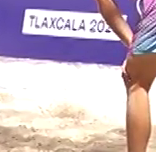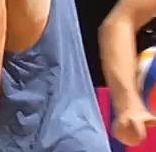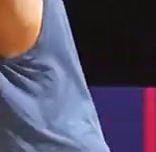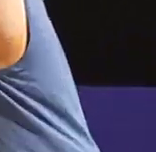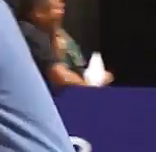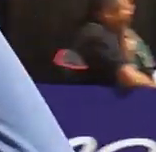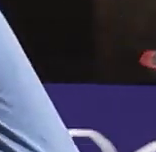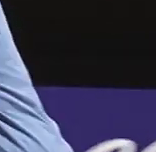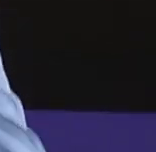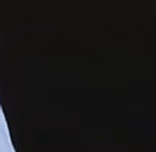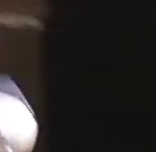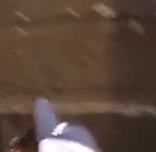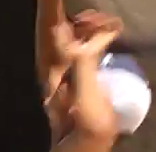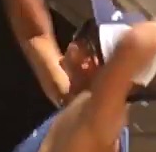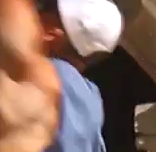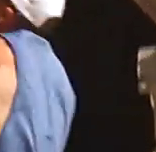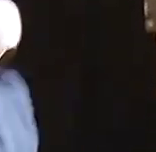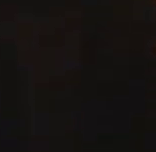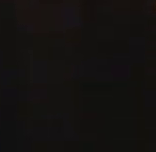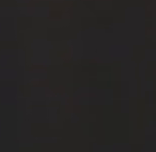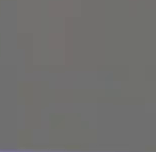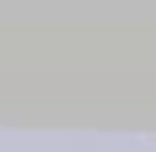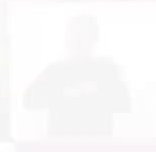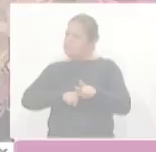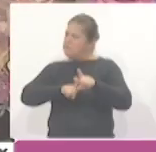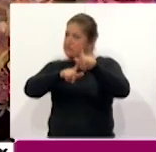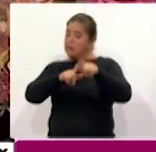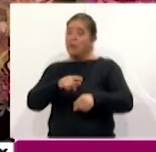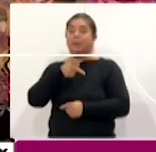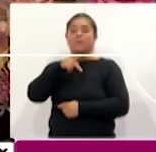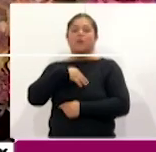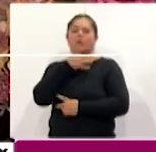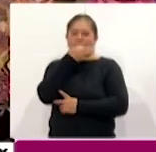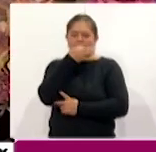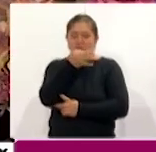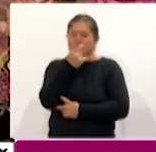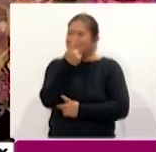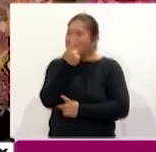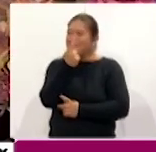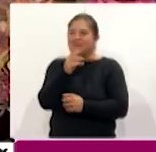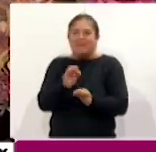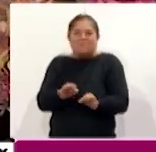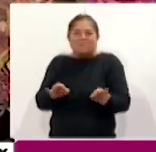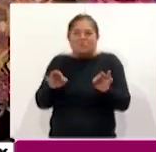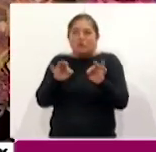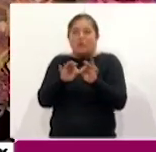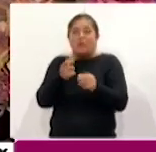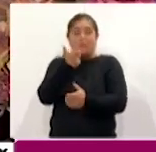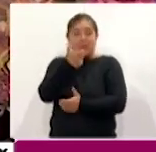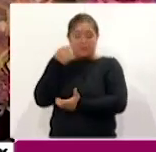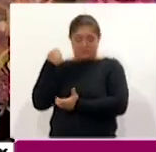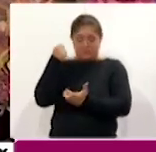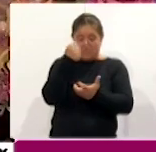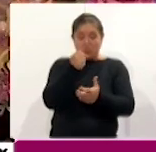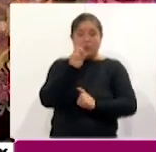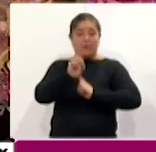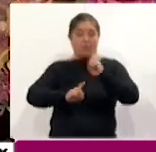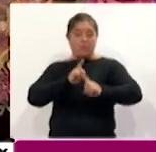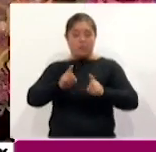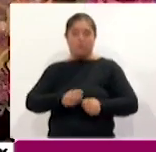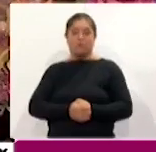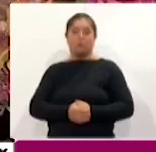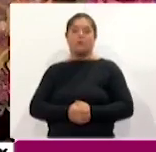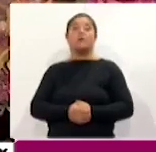eventos, los jóvenes se han motivado a practicar deporte. Lo más importante de la inversión del deporte es